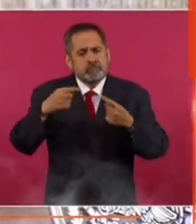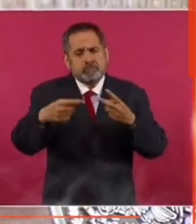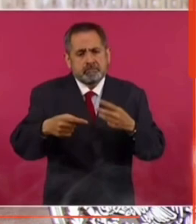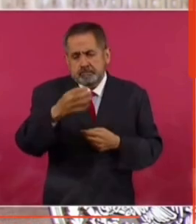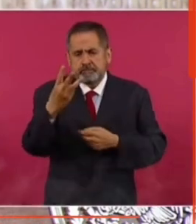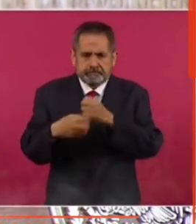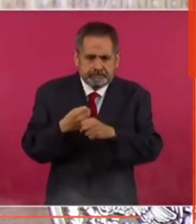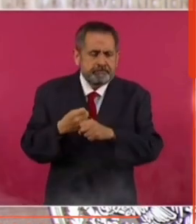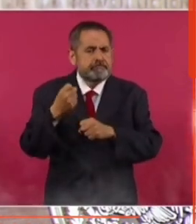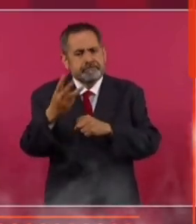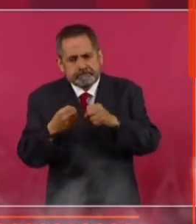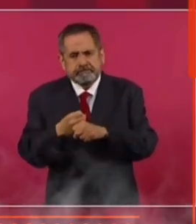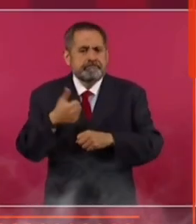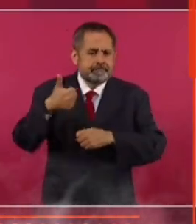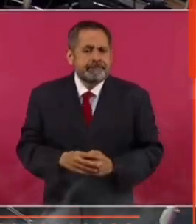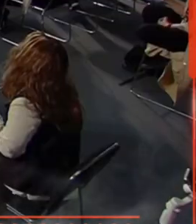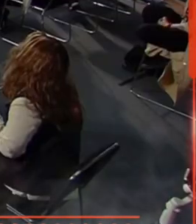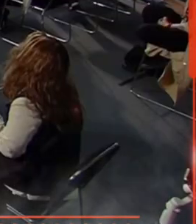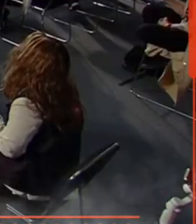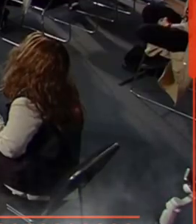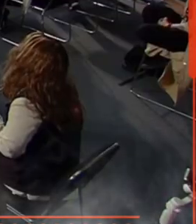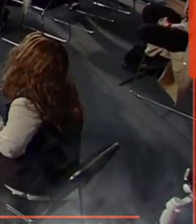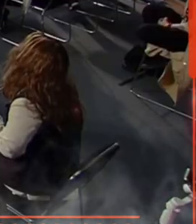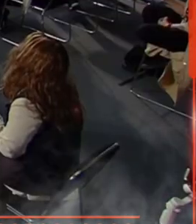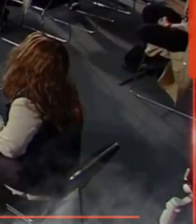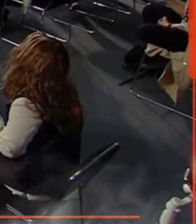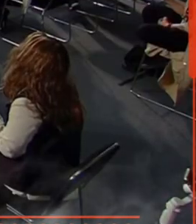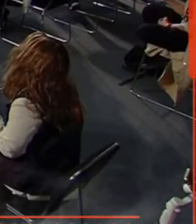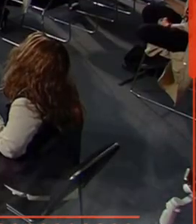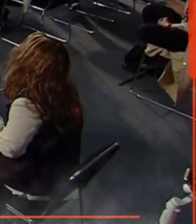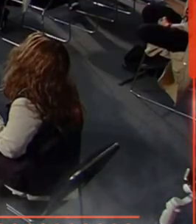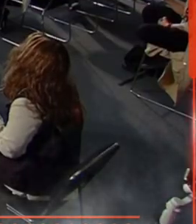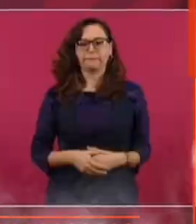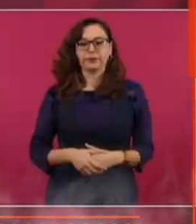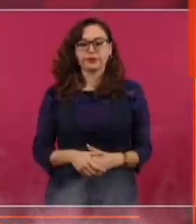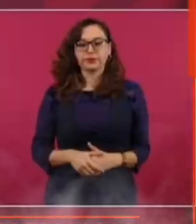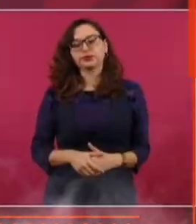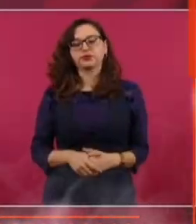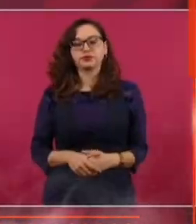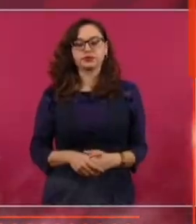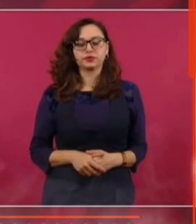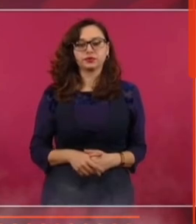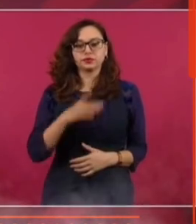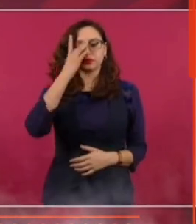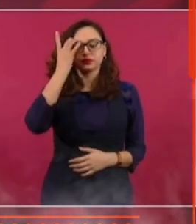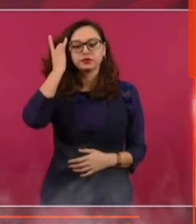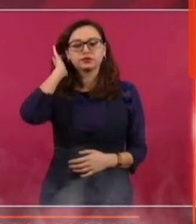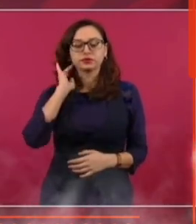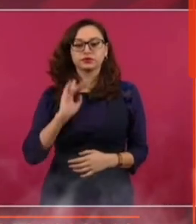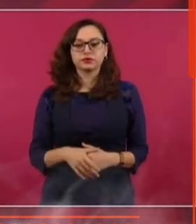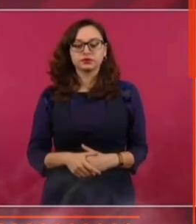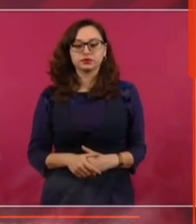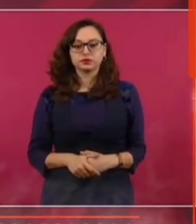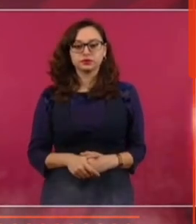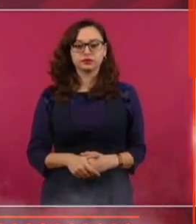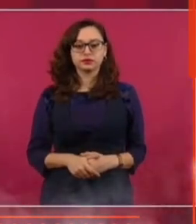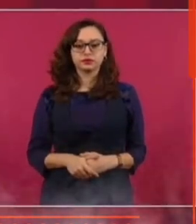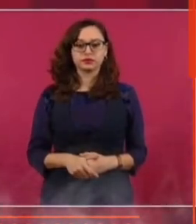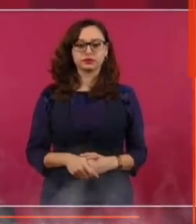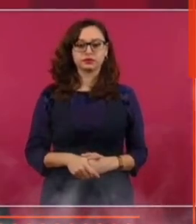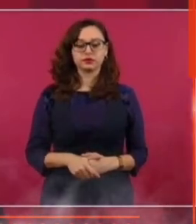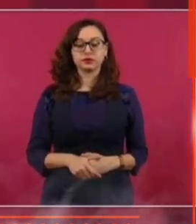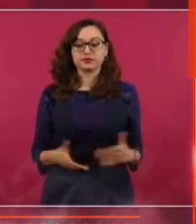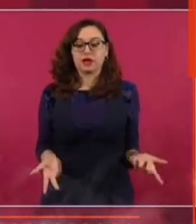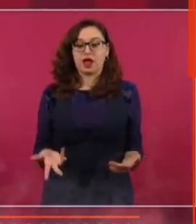Cada tres años, cada seis años. ¿Y qué hace ese aparato? O esos aparatos. Entonces, si hay un instituto